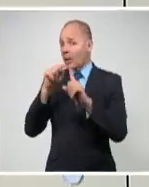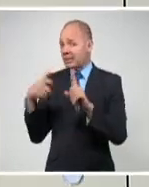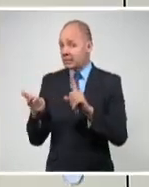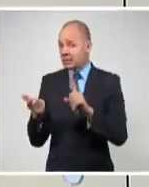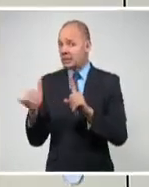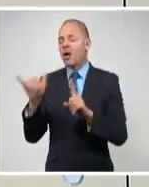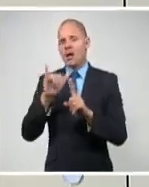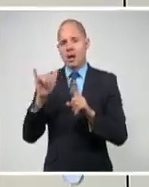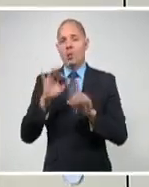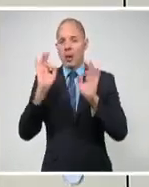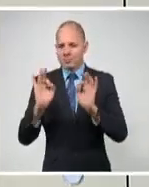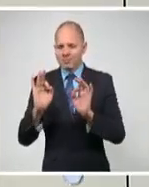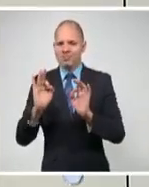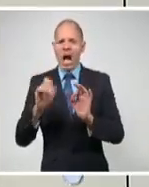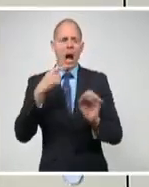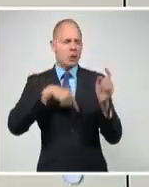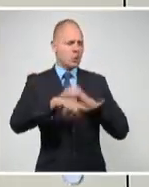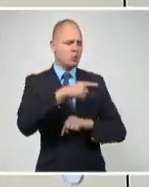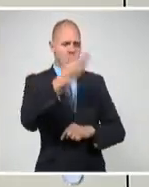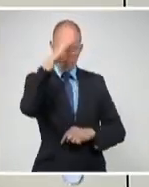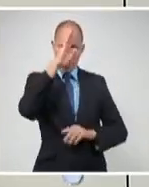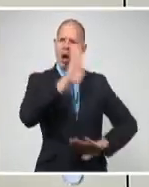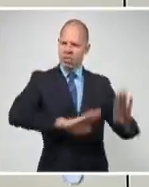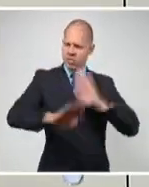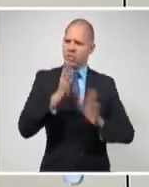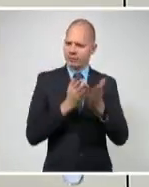sueñan en Washington para nosotros. Manténgase informado. Buenas noches.